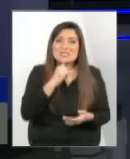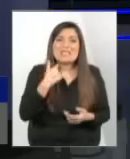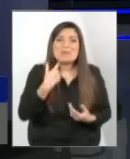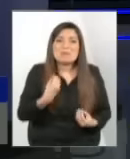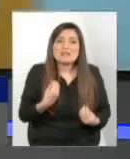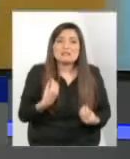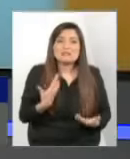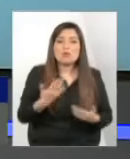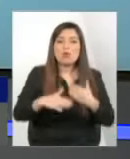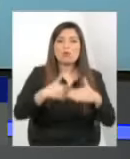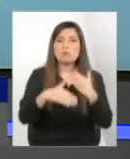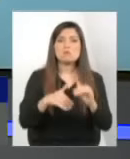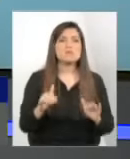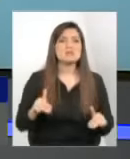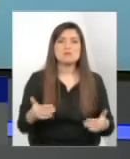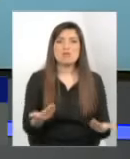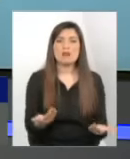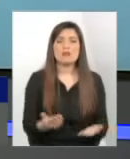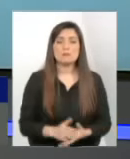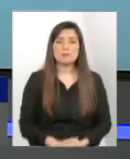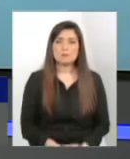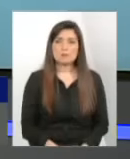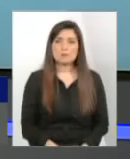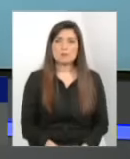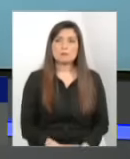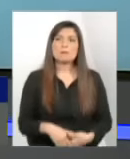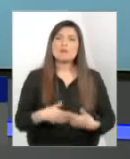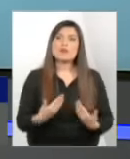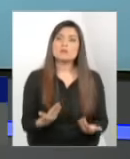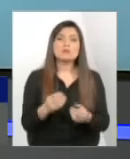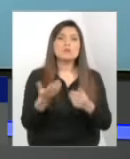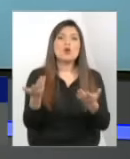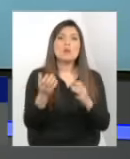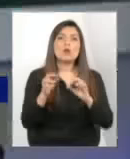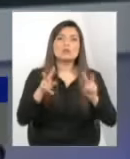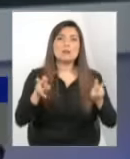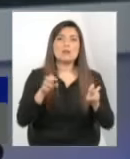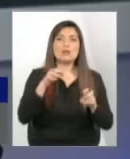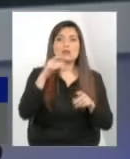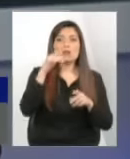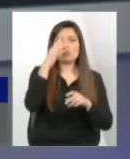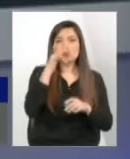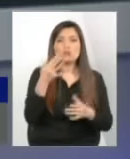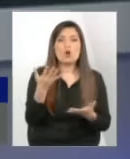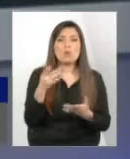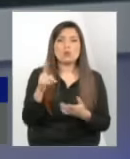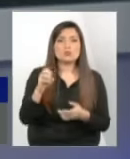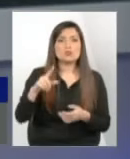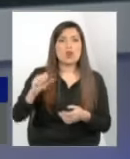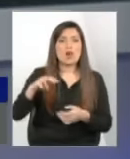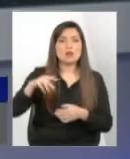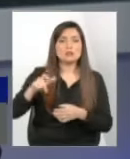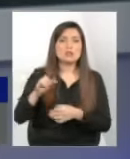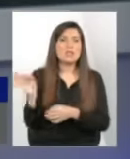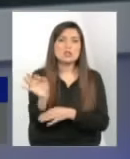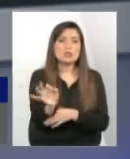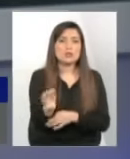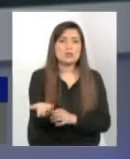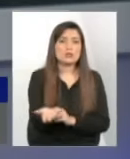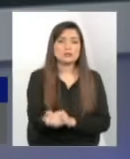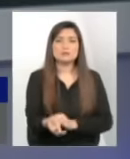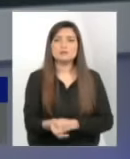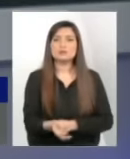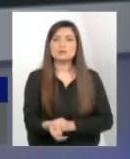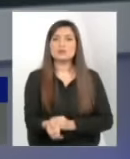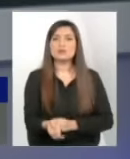y para la asociación de funcionarios la designación de Solange Huerta ¿cómo fue recibida? en un principio nosotros reticente porque nosotros